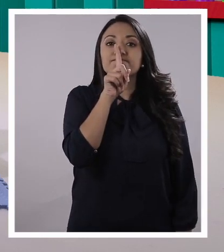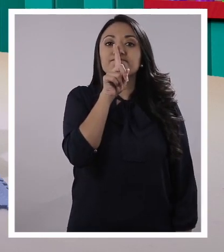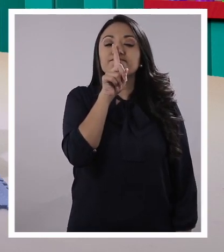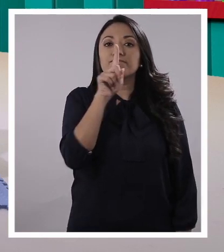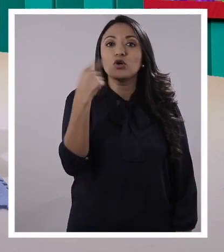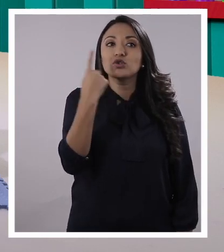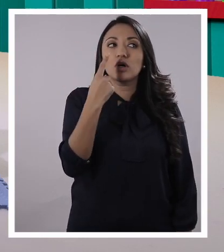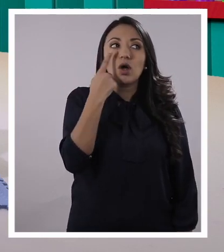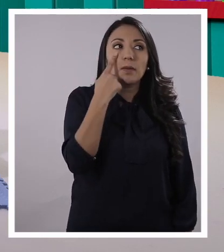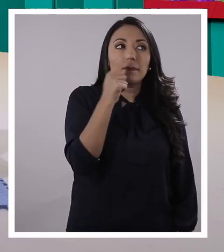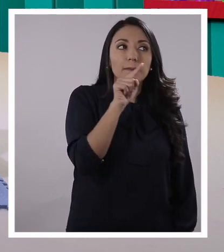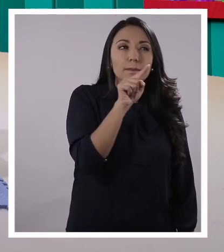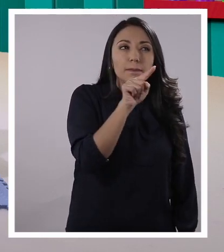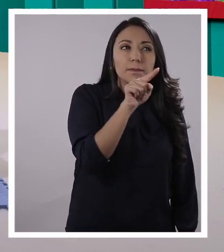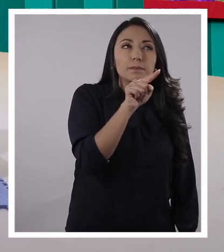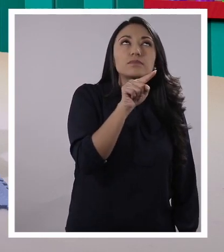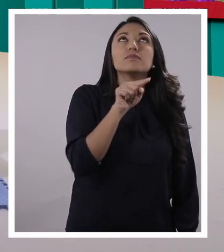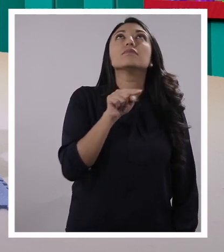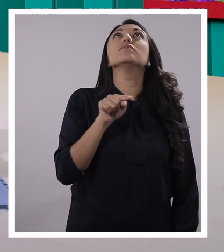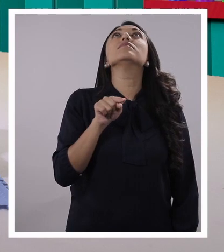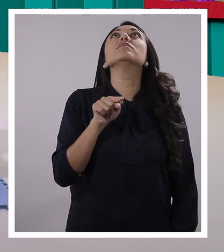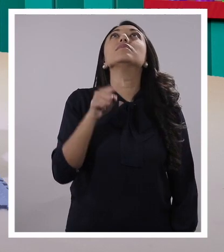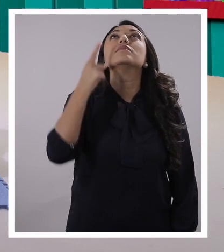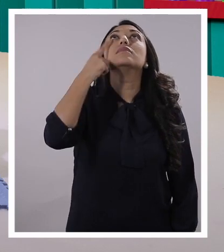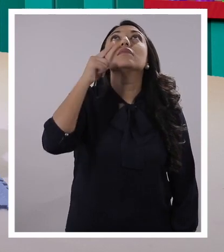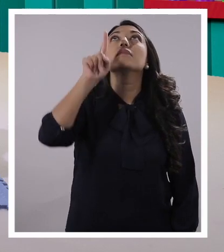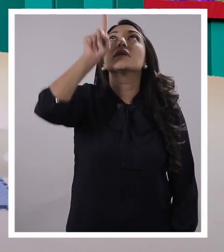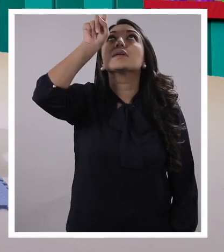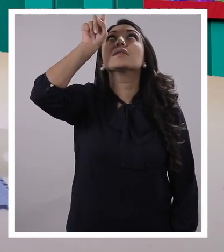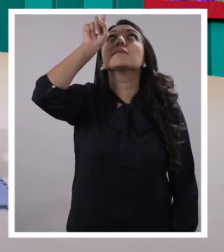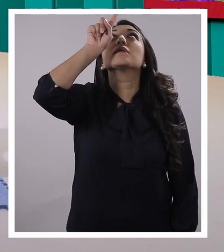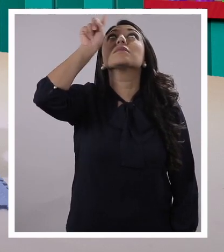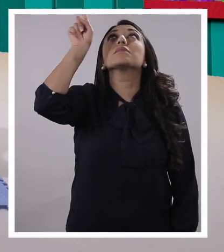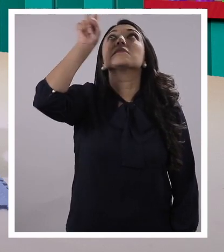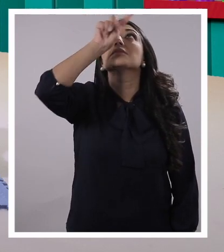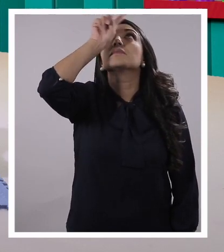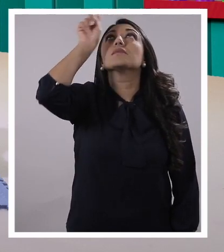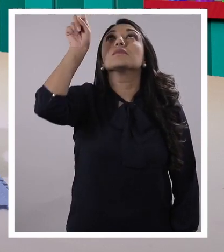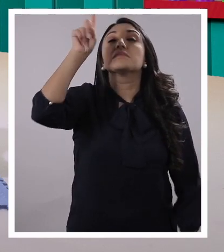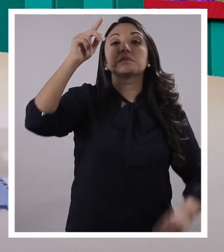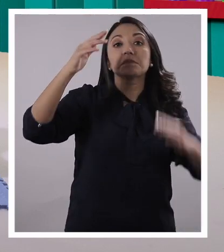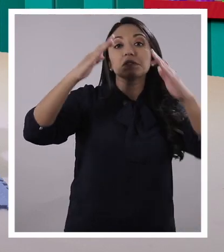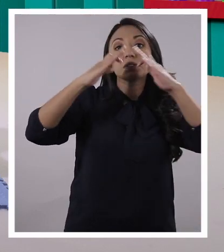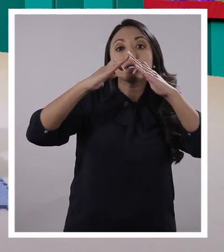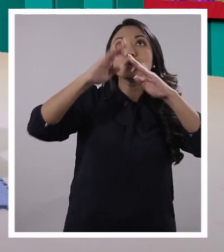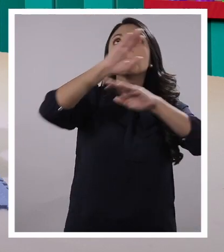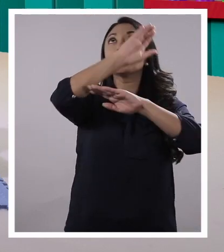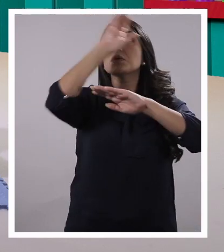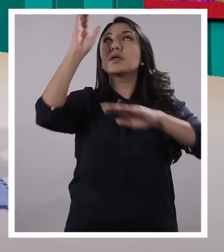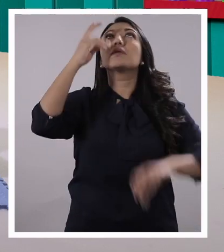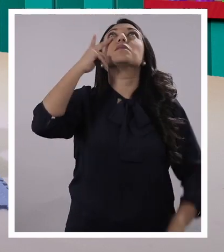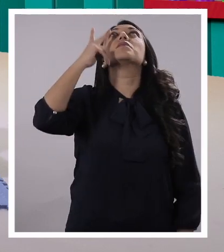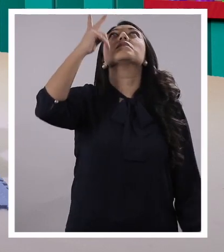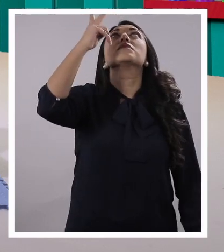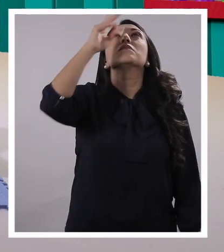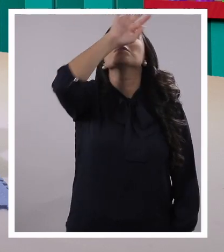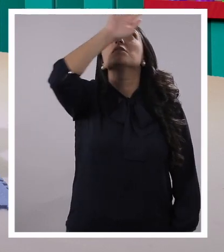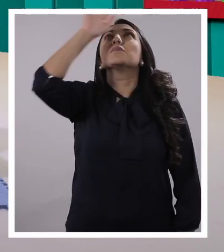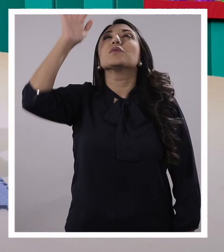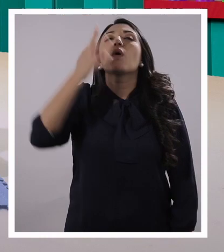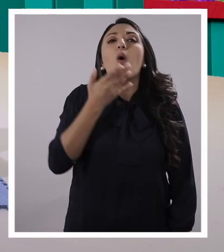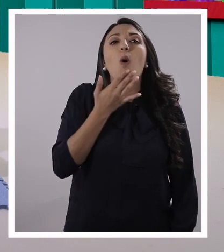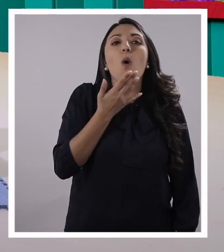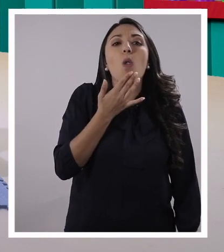Solo vamos a mirar. Mire arriba. ¿Qué hay arriba? El techo, el cielo. Mire los colores.